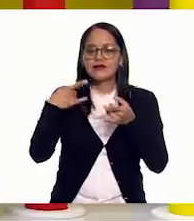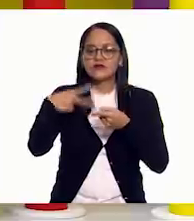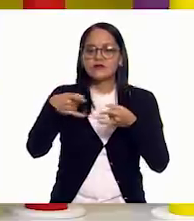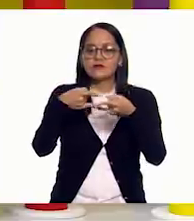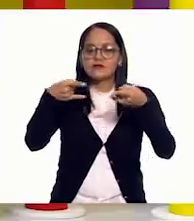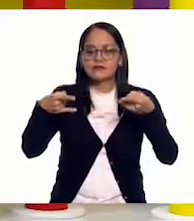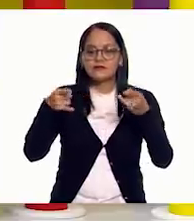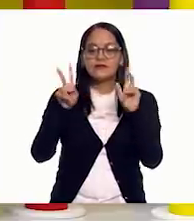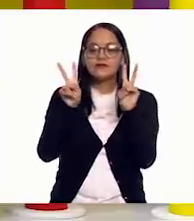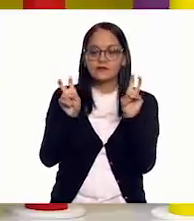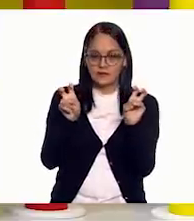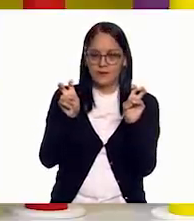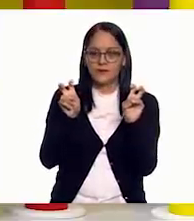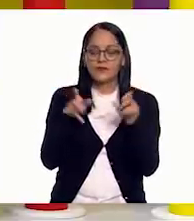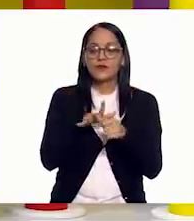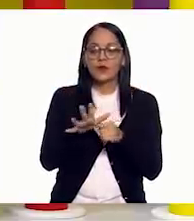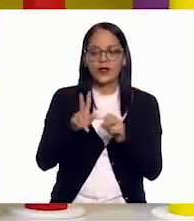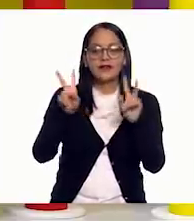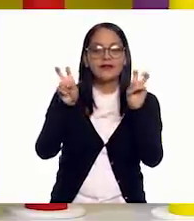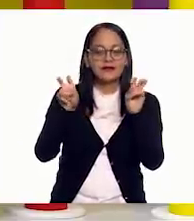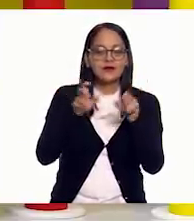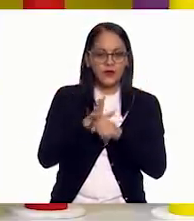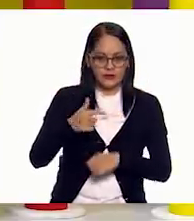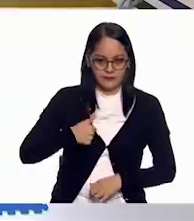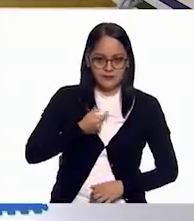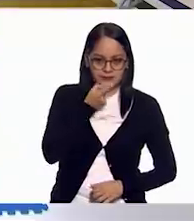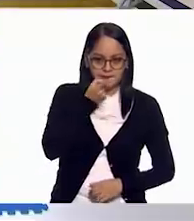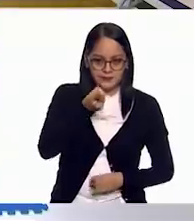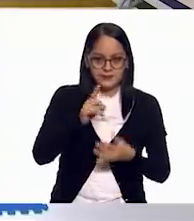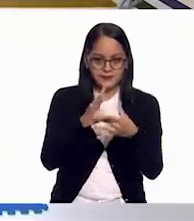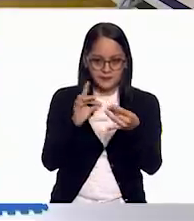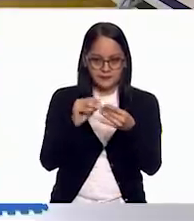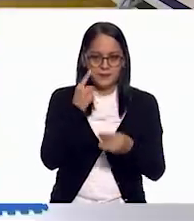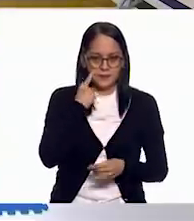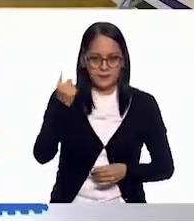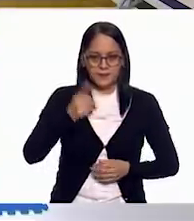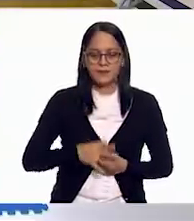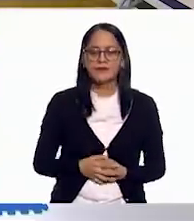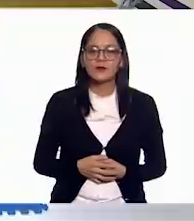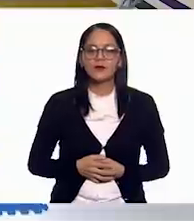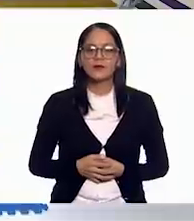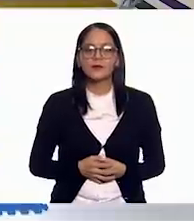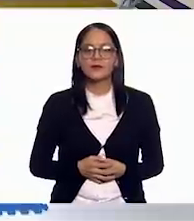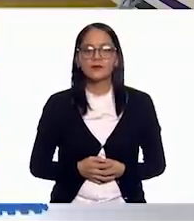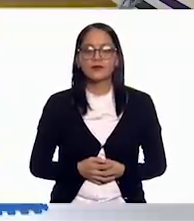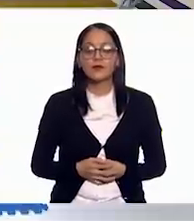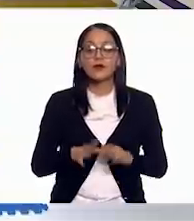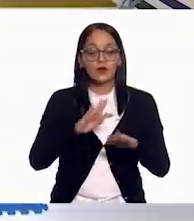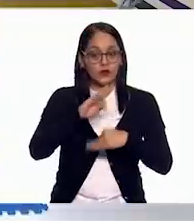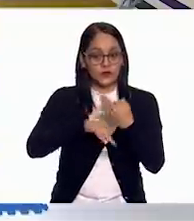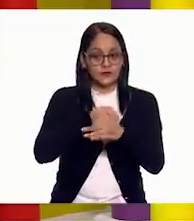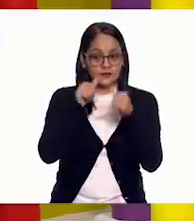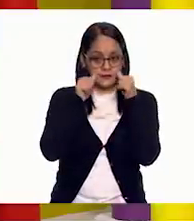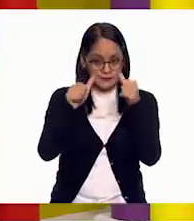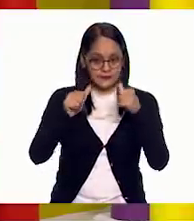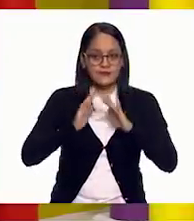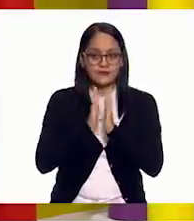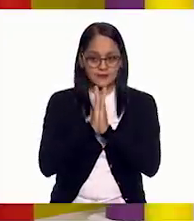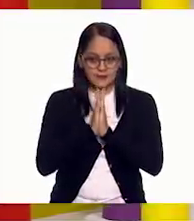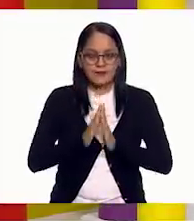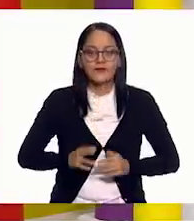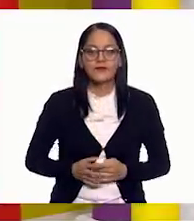y ese título es el siguiente. Muy bien. Voy entonces hacia el pizarrón. Muy atentos, niñas y niños.